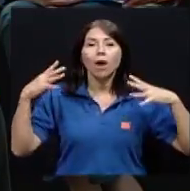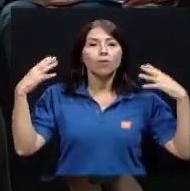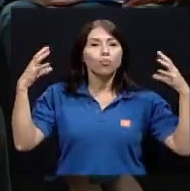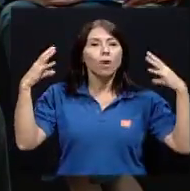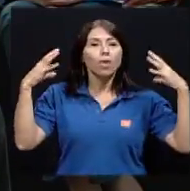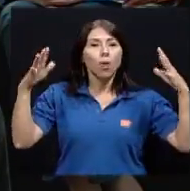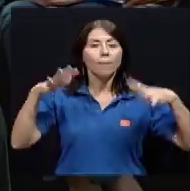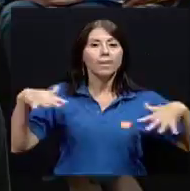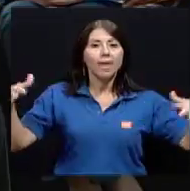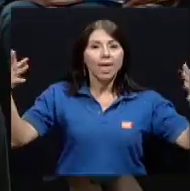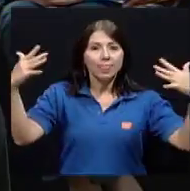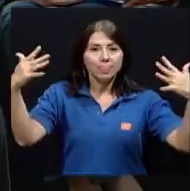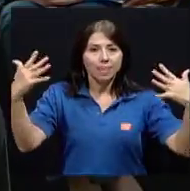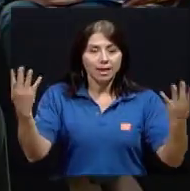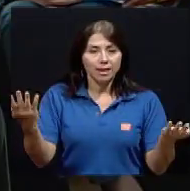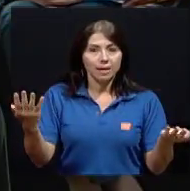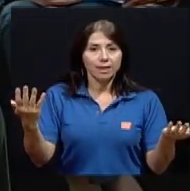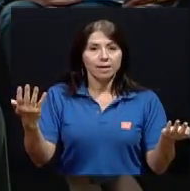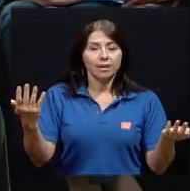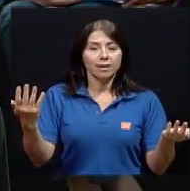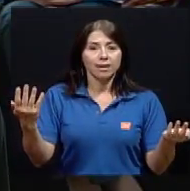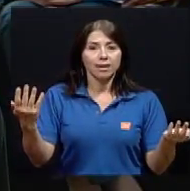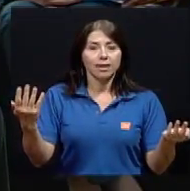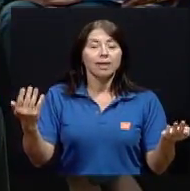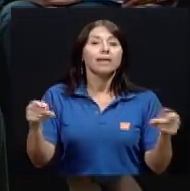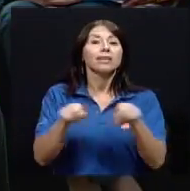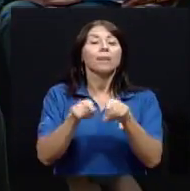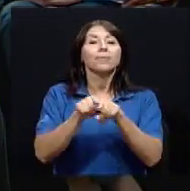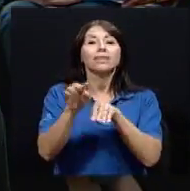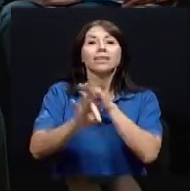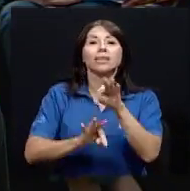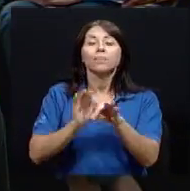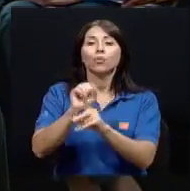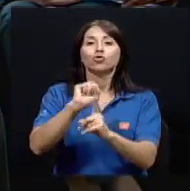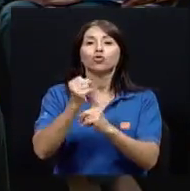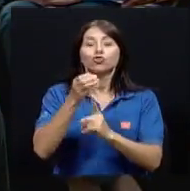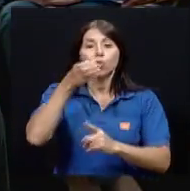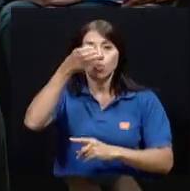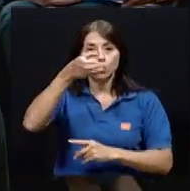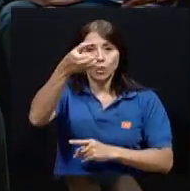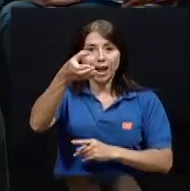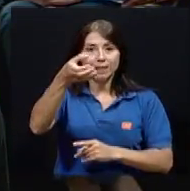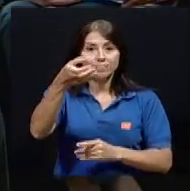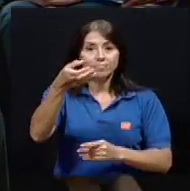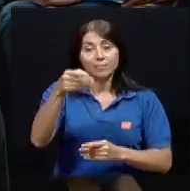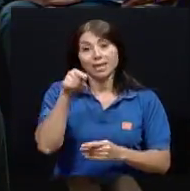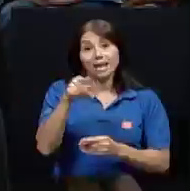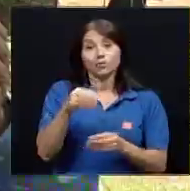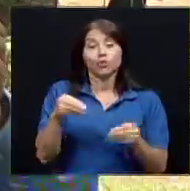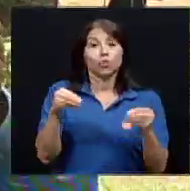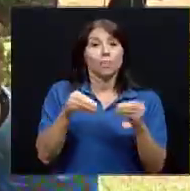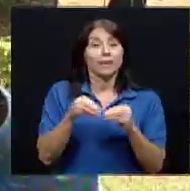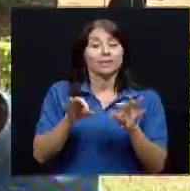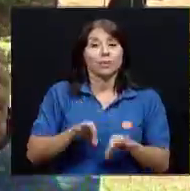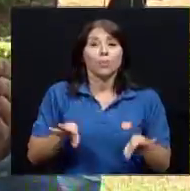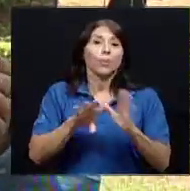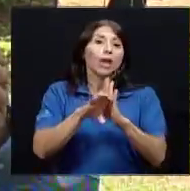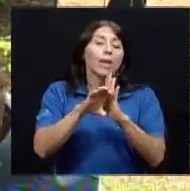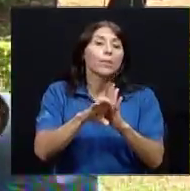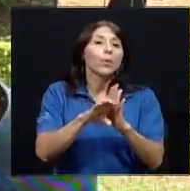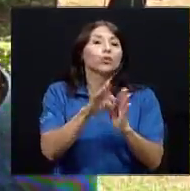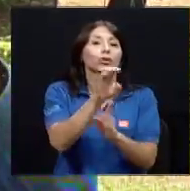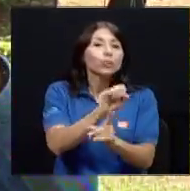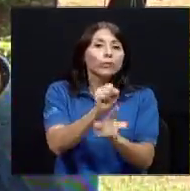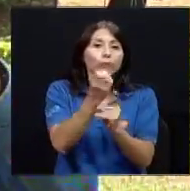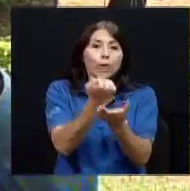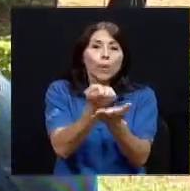digamos, con el tema ambiental, y los de tipo sociocultural que probablemente son los que más pesan. La condición económica